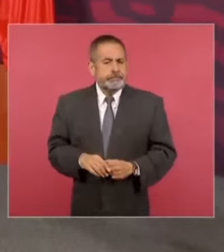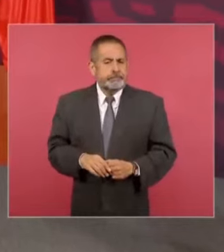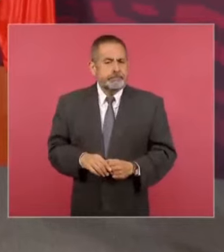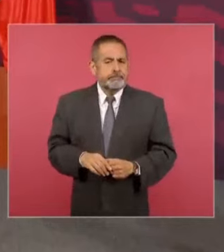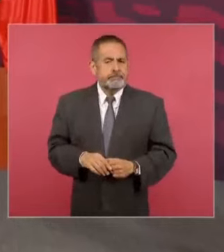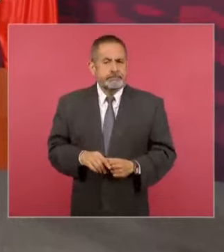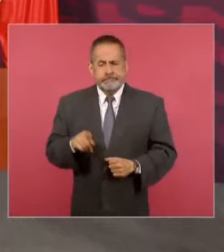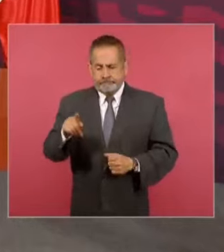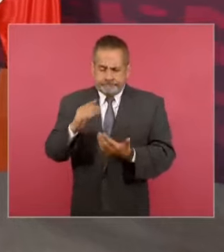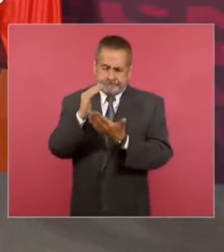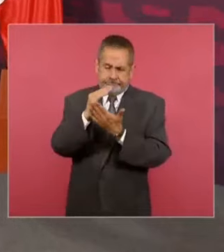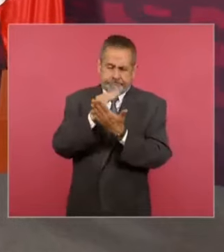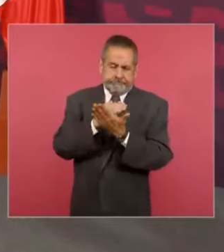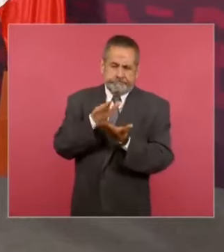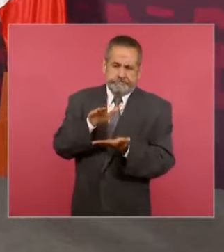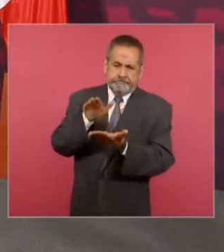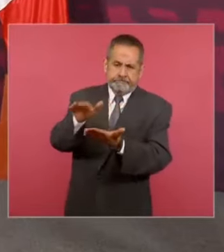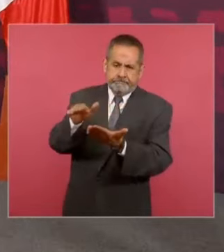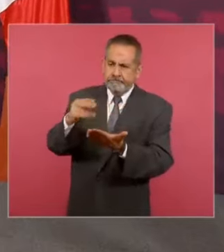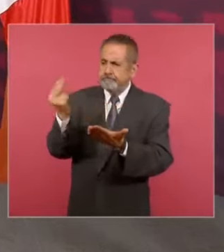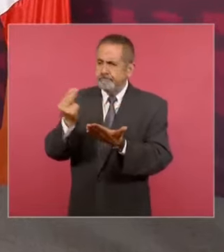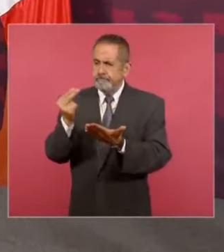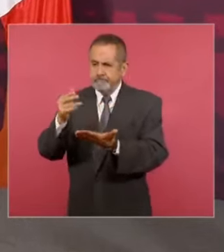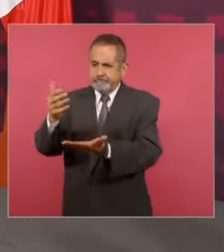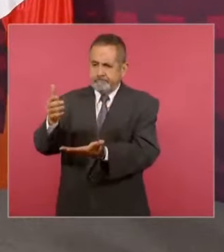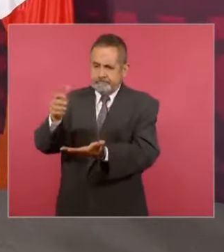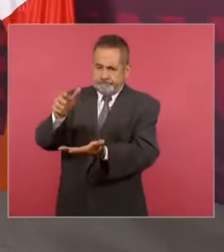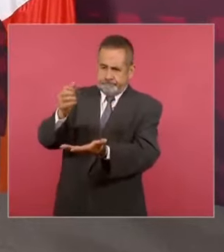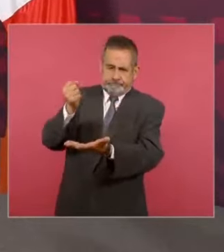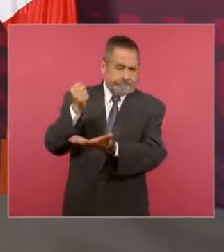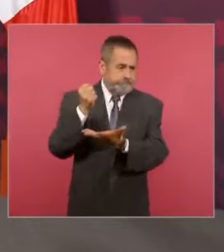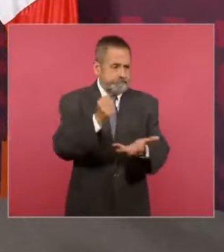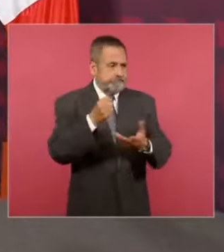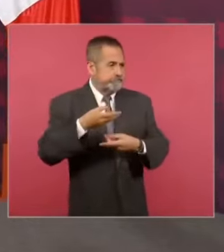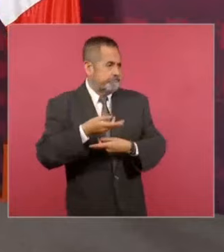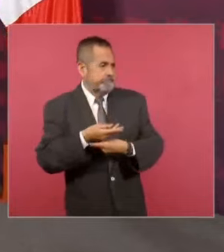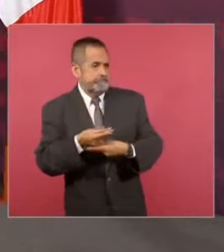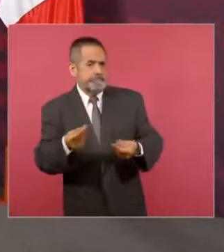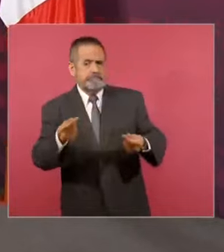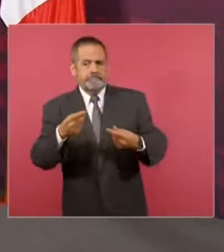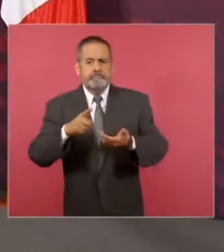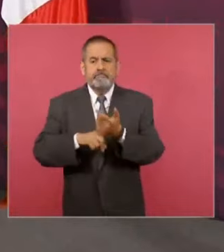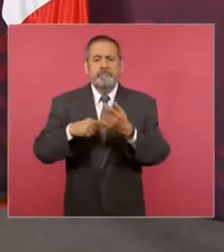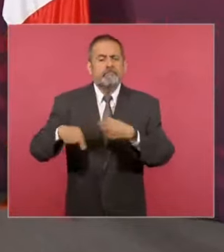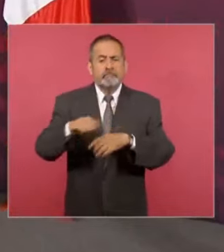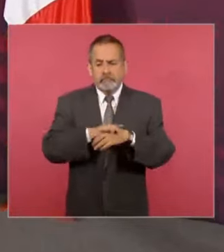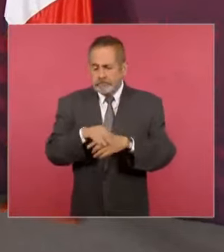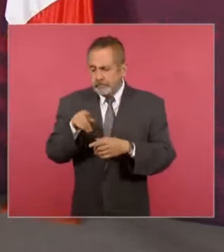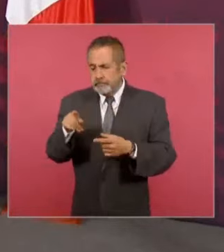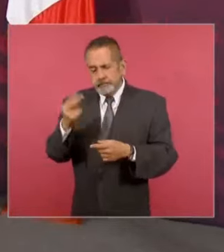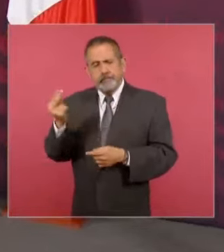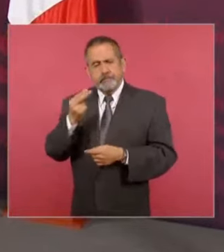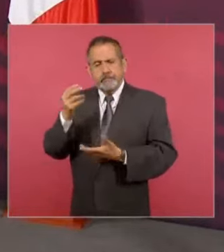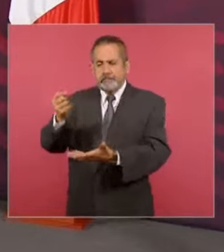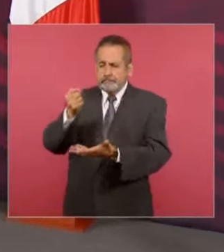un paquete que va dirigido principalmente en poder tener los recursos